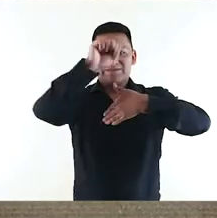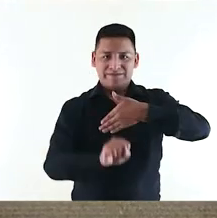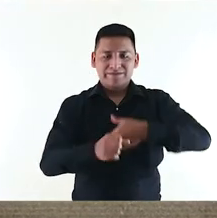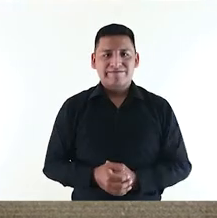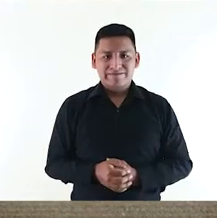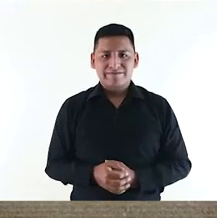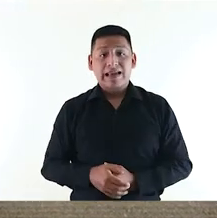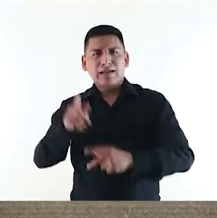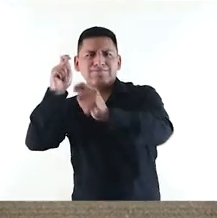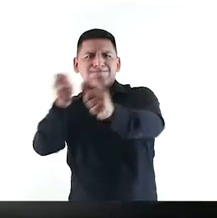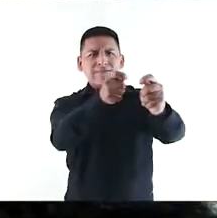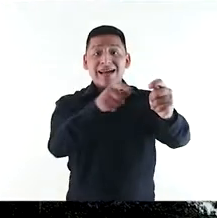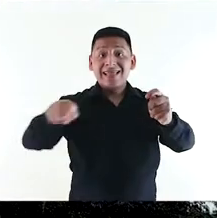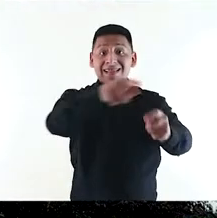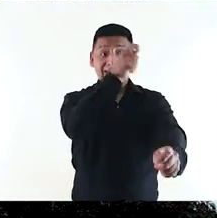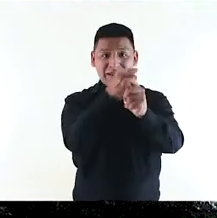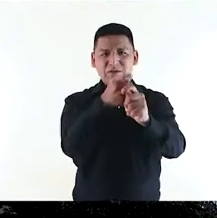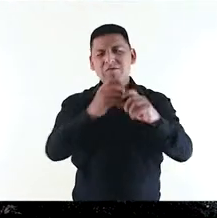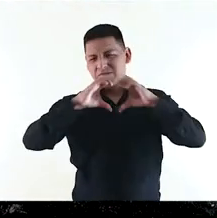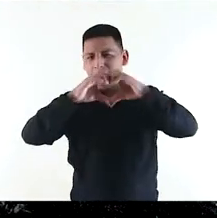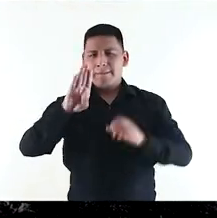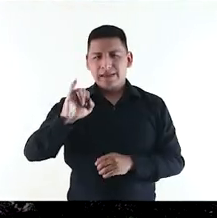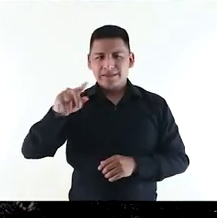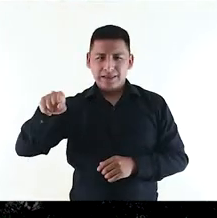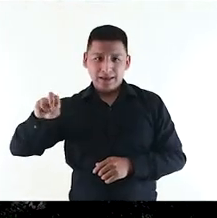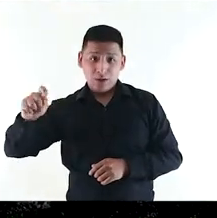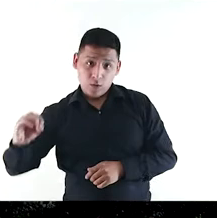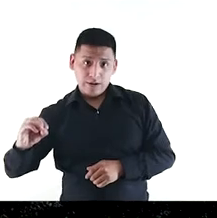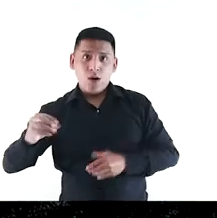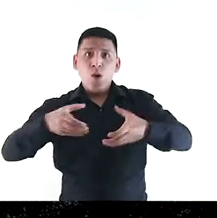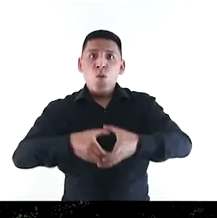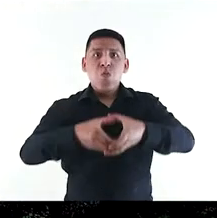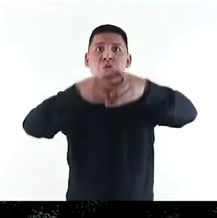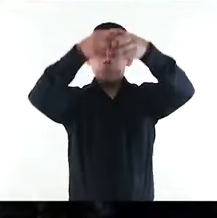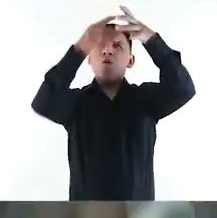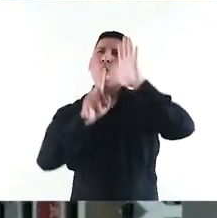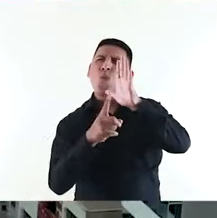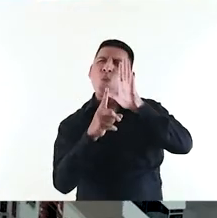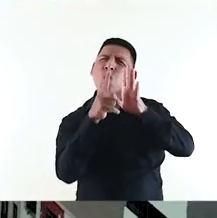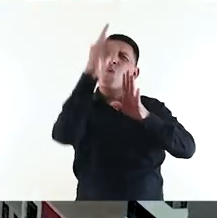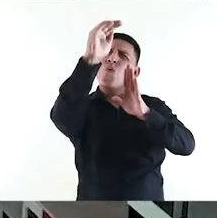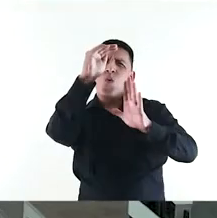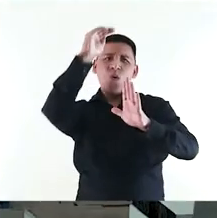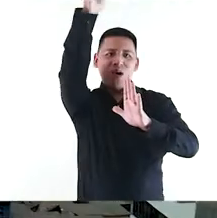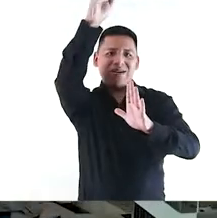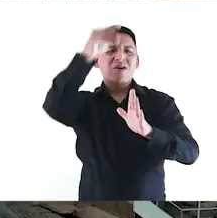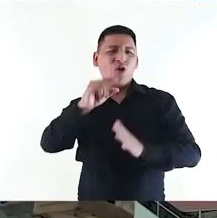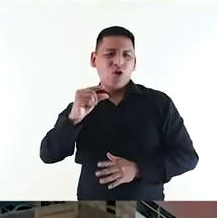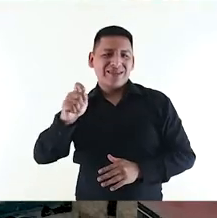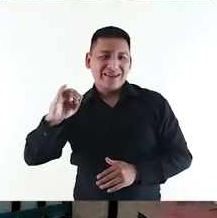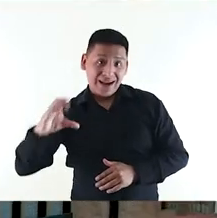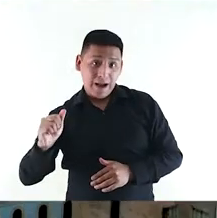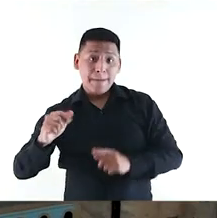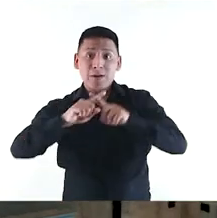Independencia de América del Sur. Según su creador, el templo es de estilo románico bizantino. Destaca la alta torre esbelta de su